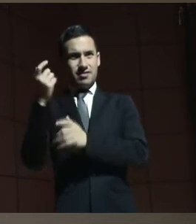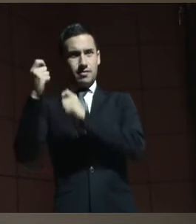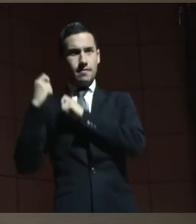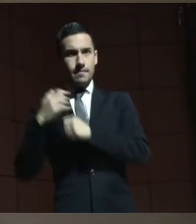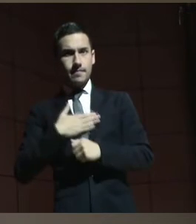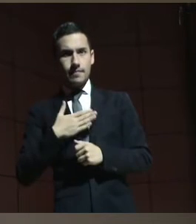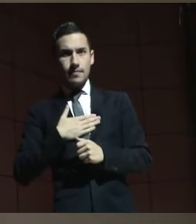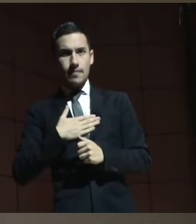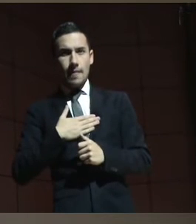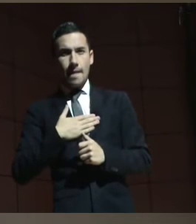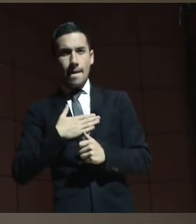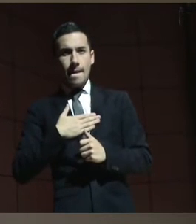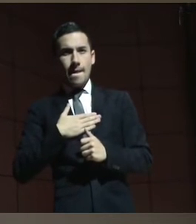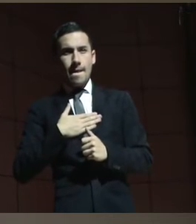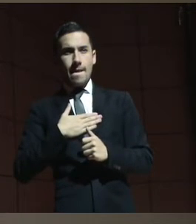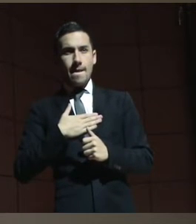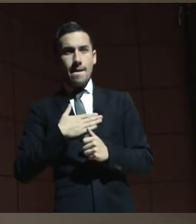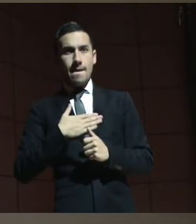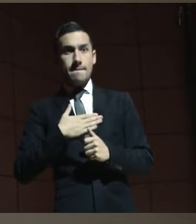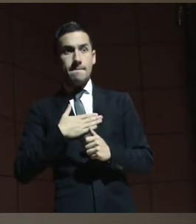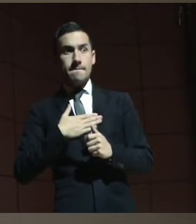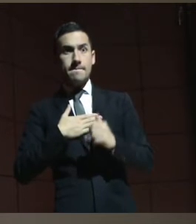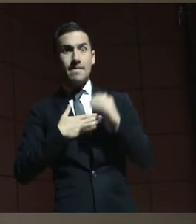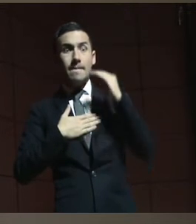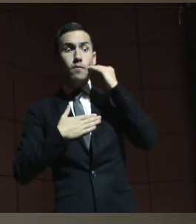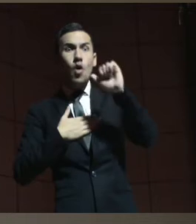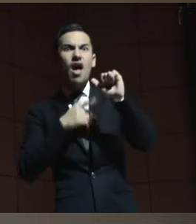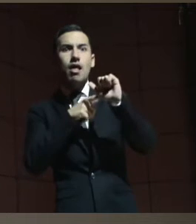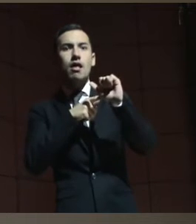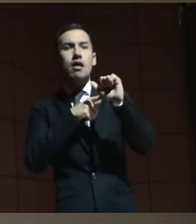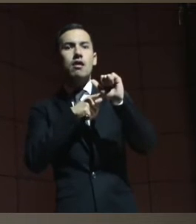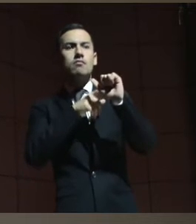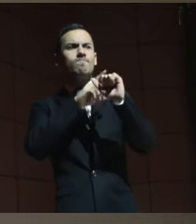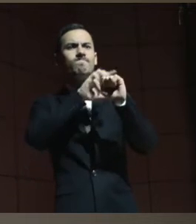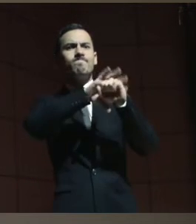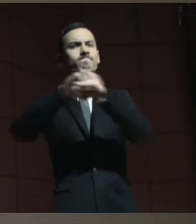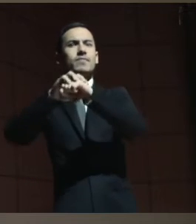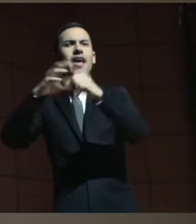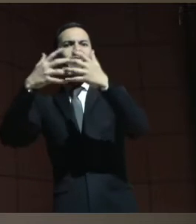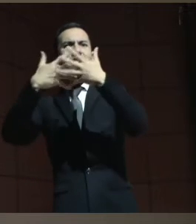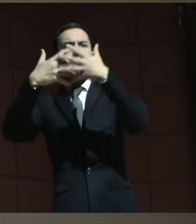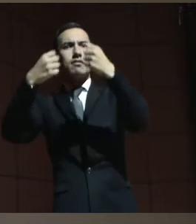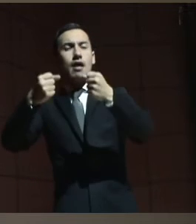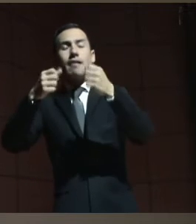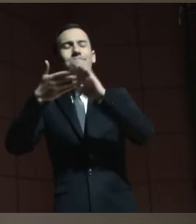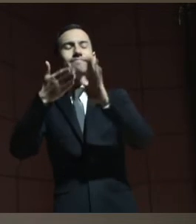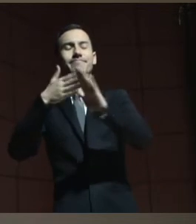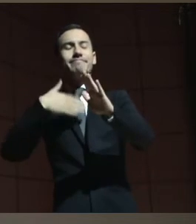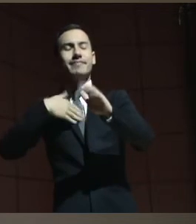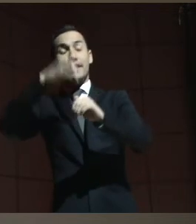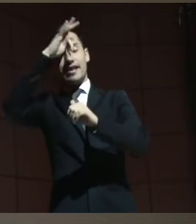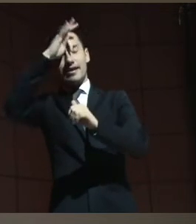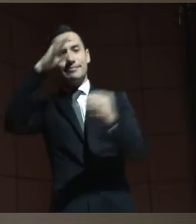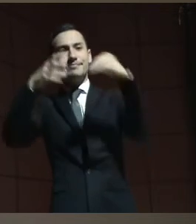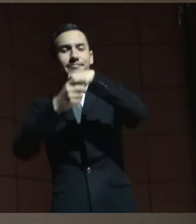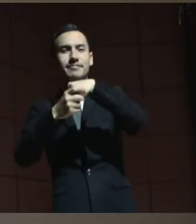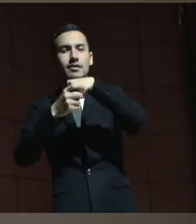y estaba encerrada en una clínica que tuve que argumentar